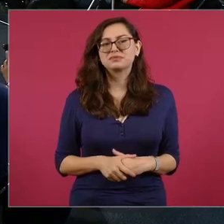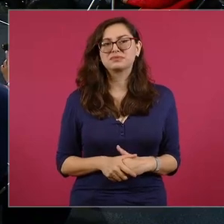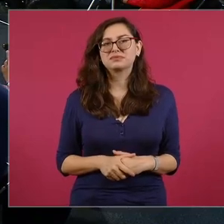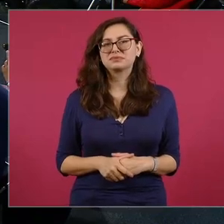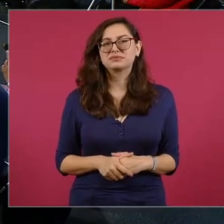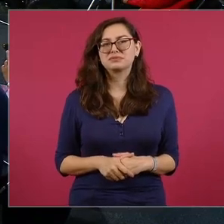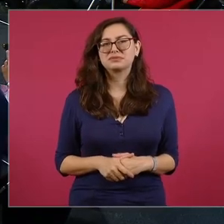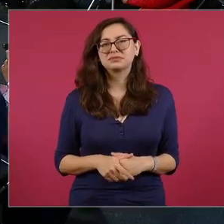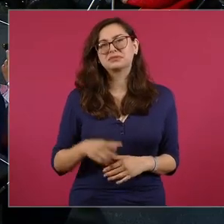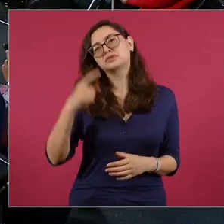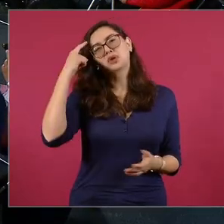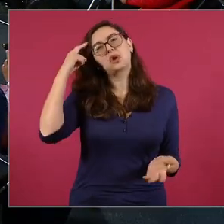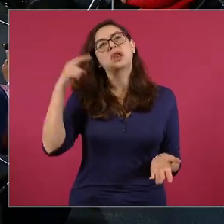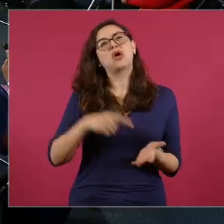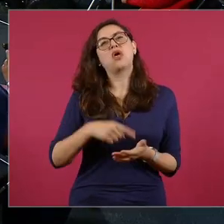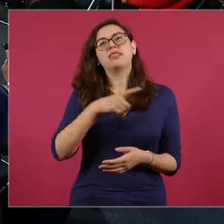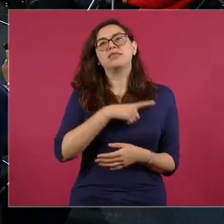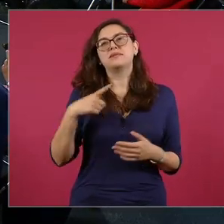serenarse